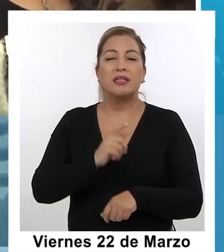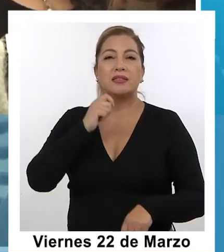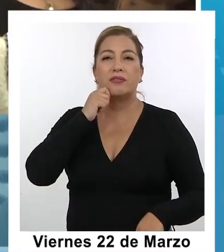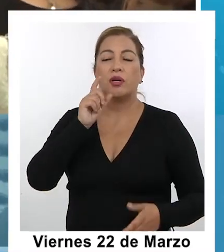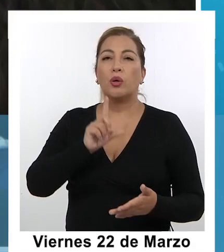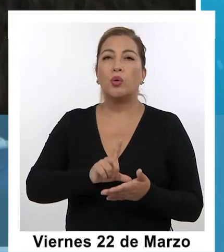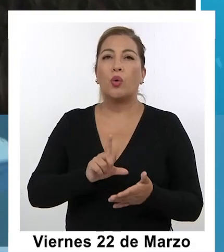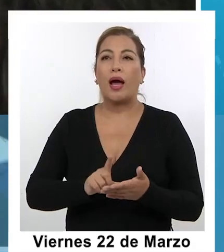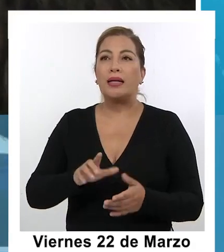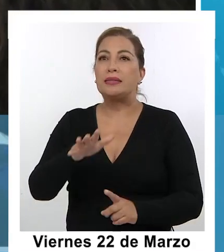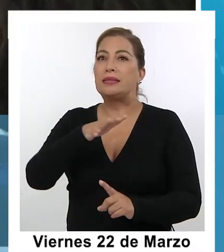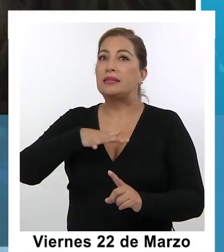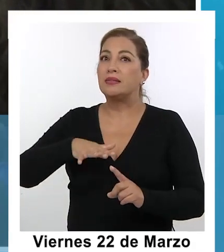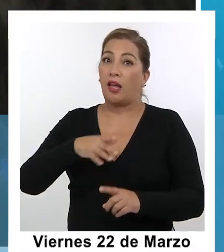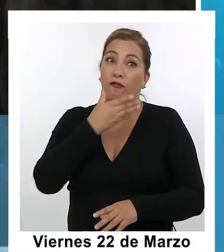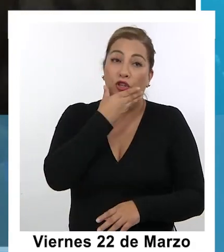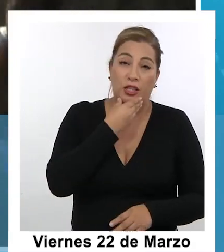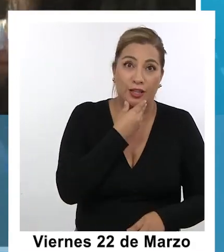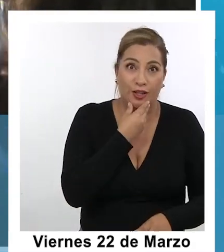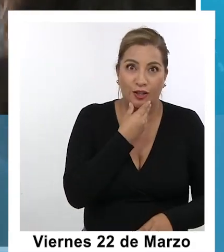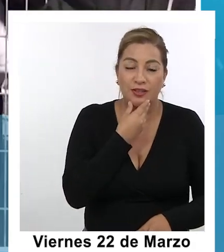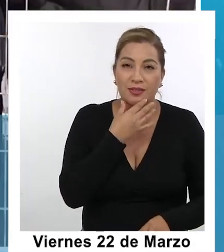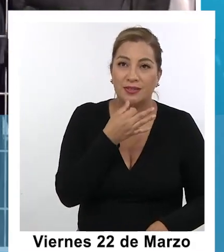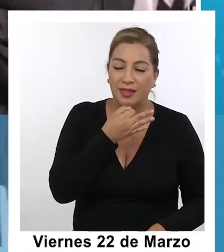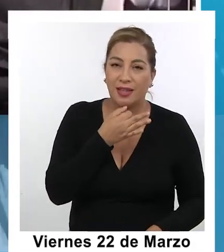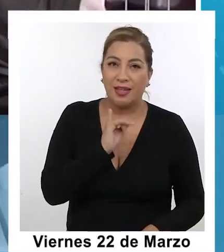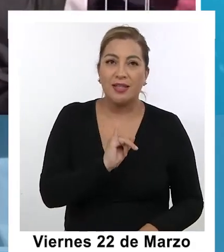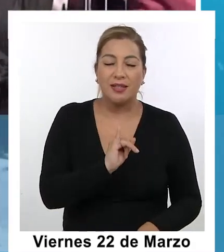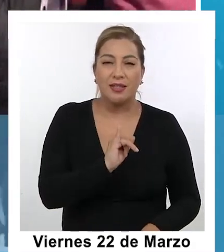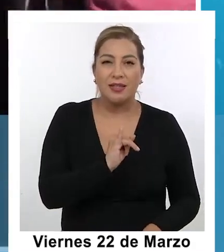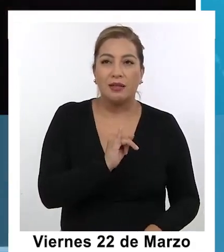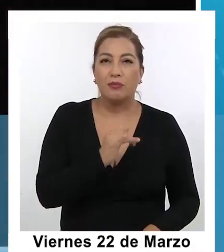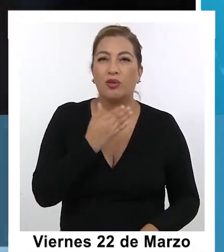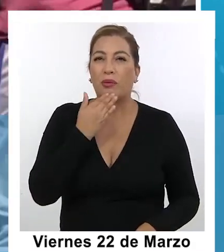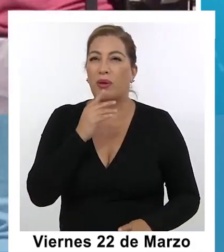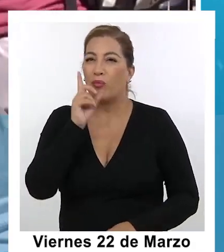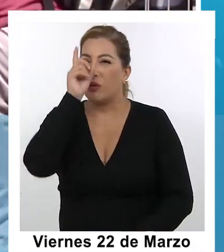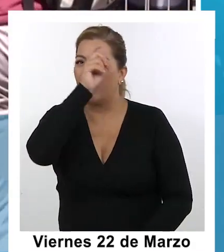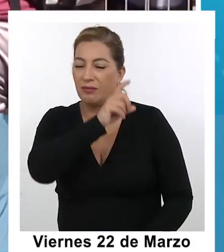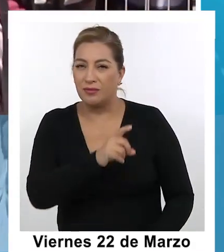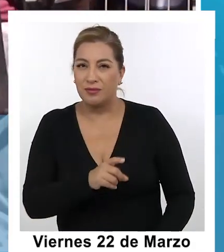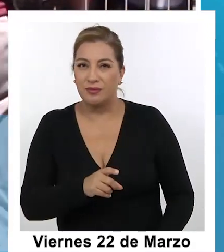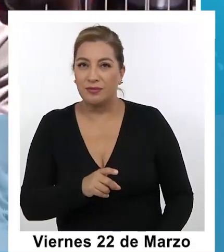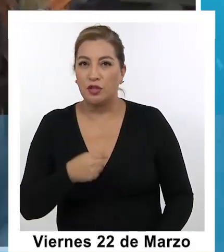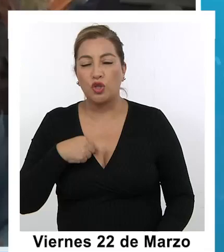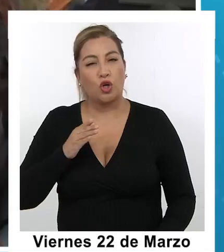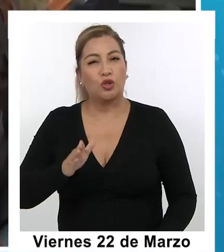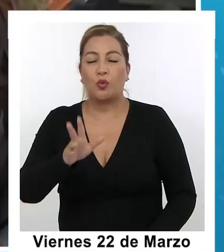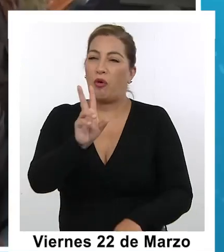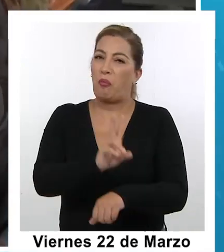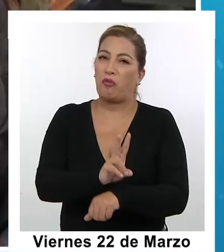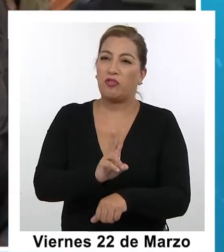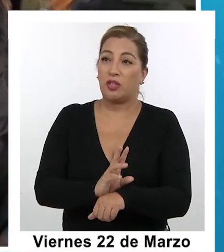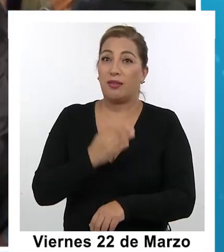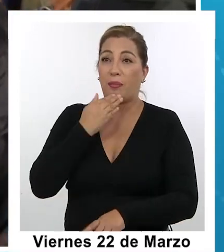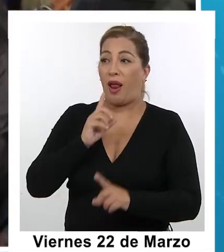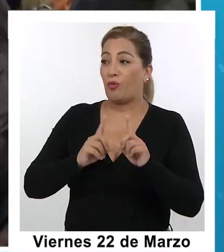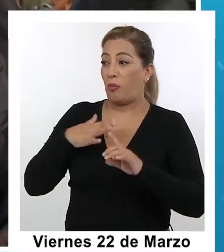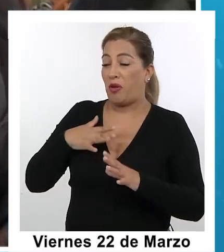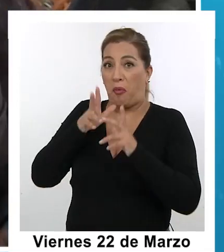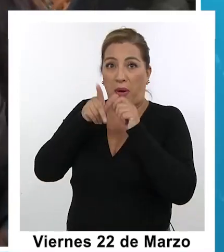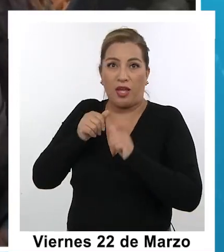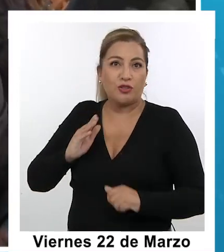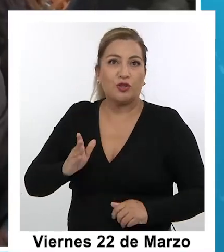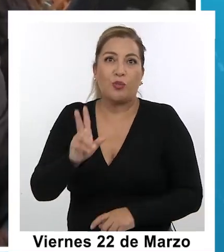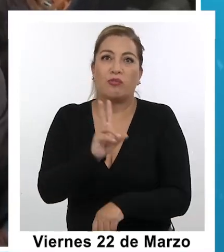complejo maravilloso por lo demás. Ya te voy a contar las maravillas que es el profesor. Por algo por algo yo sigo en esto y varios seguimos. Eh